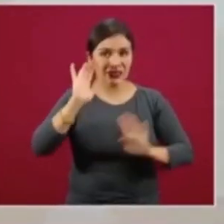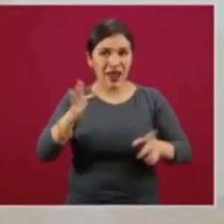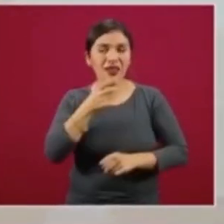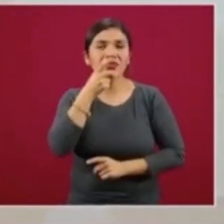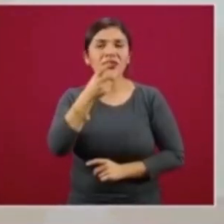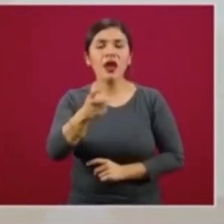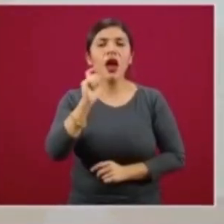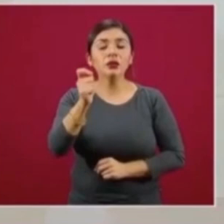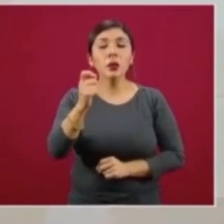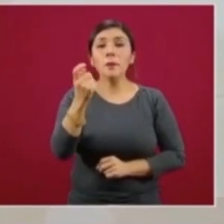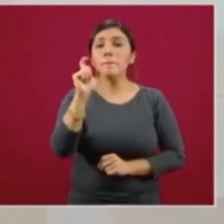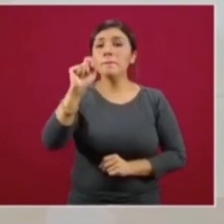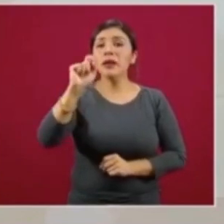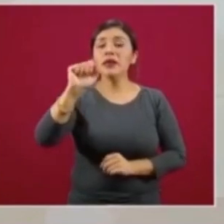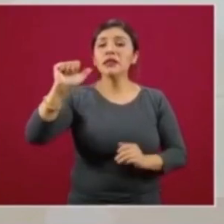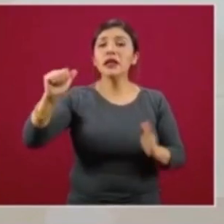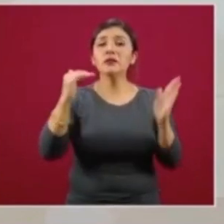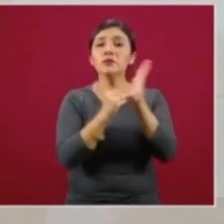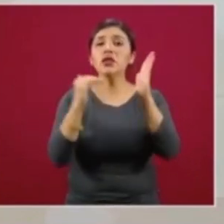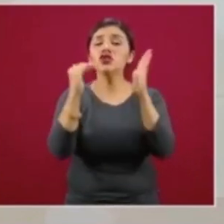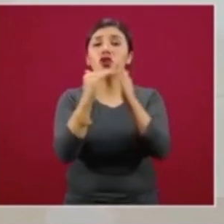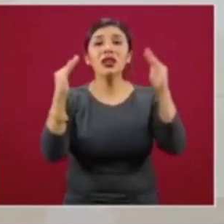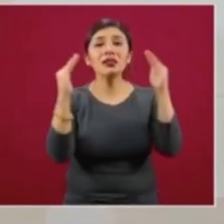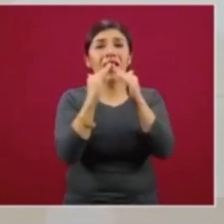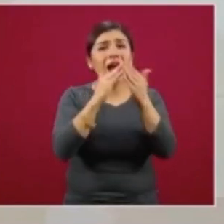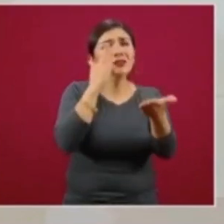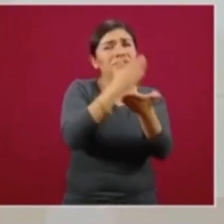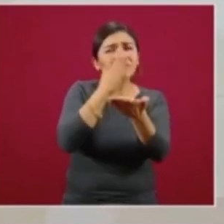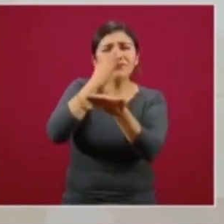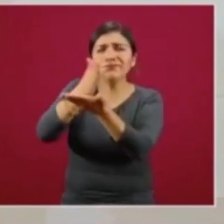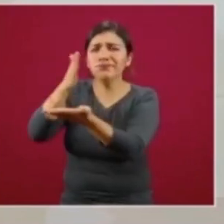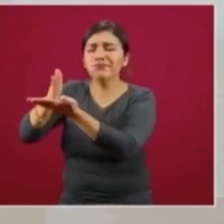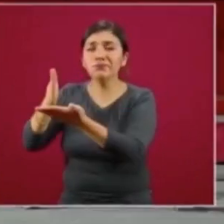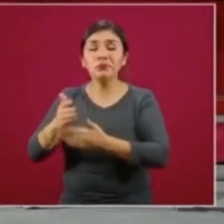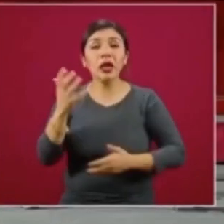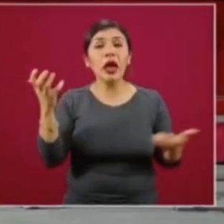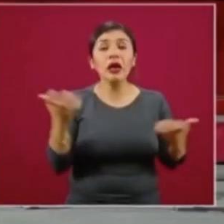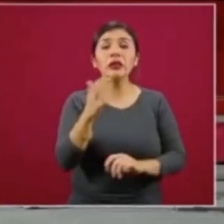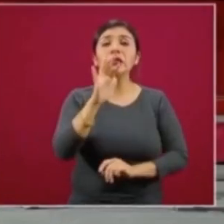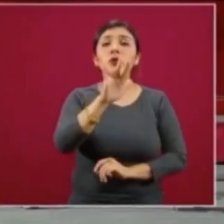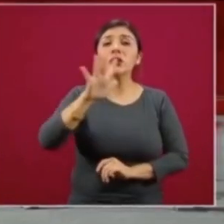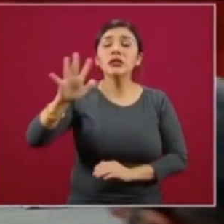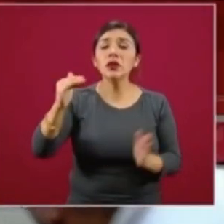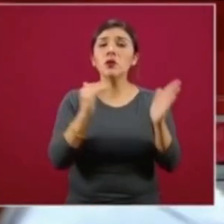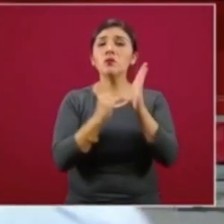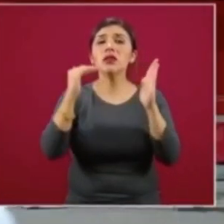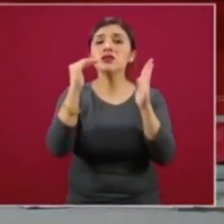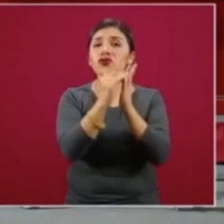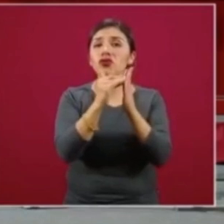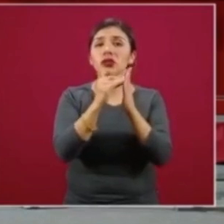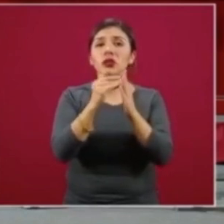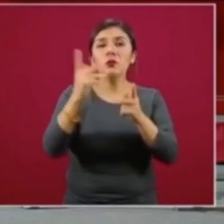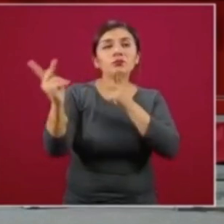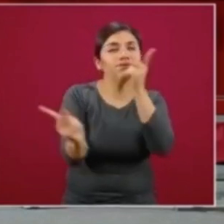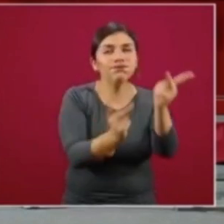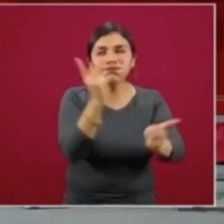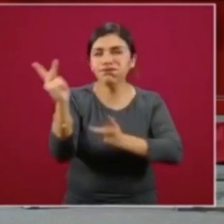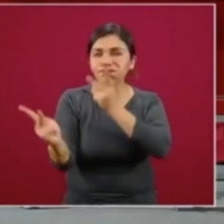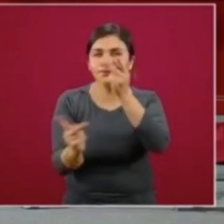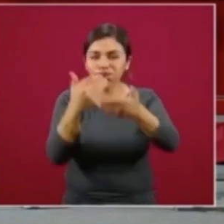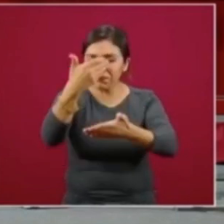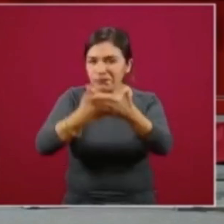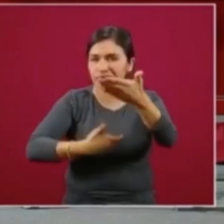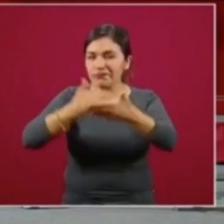que se llegó a 26 millones de domicilios y se realizaron 55 millones de cuestionarios.